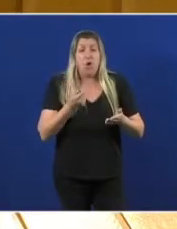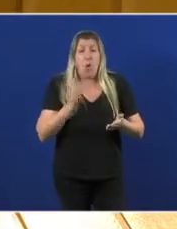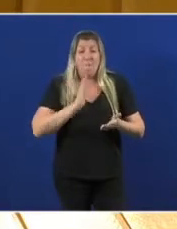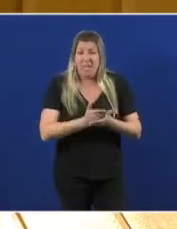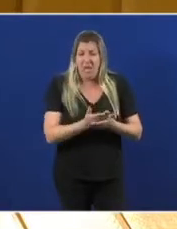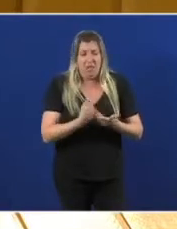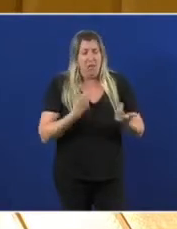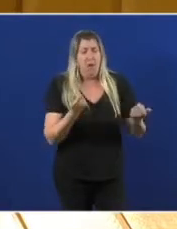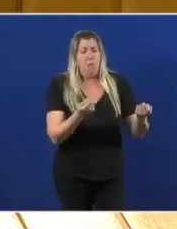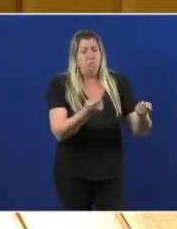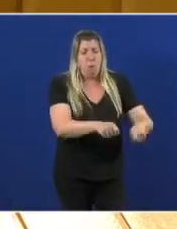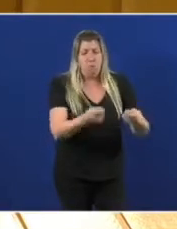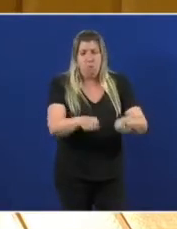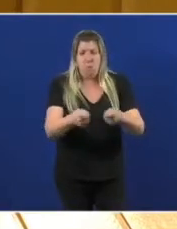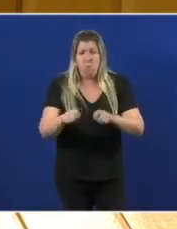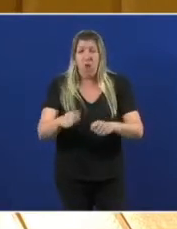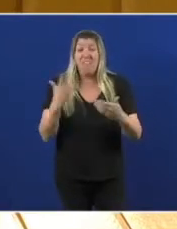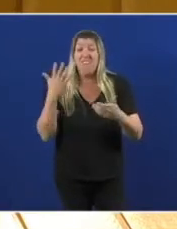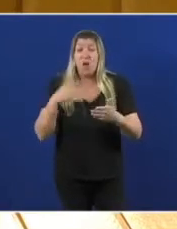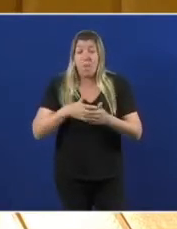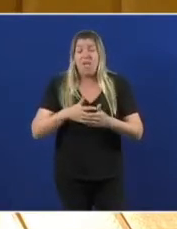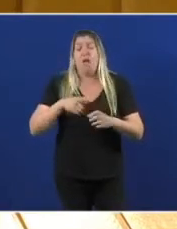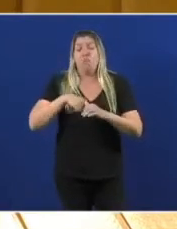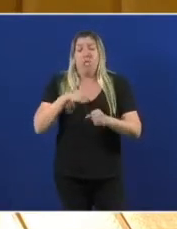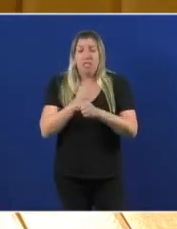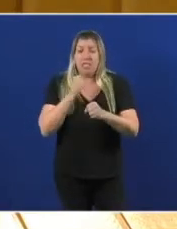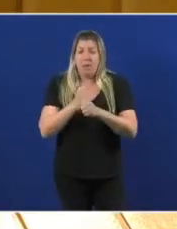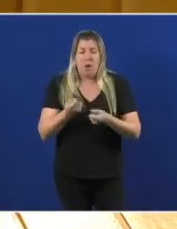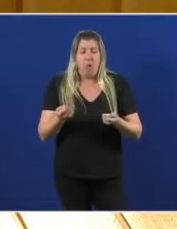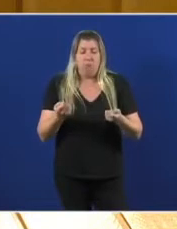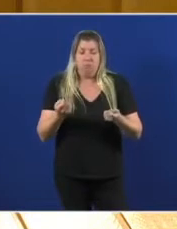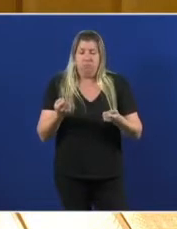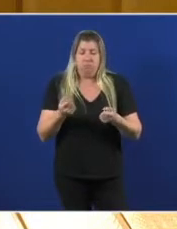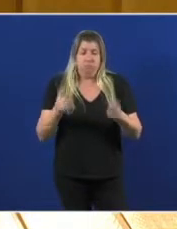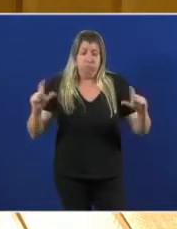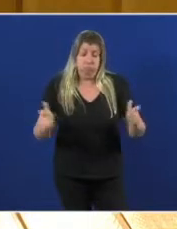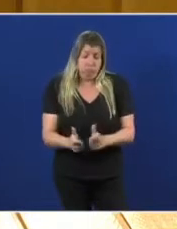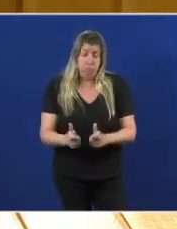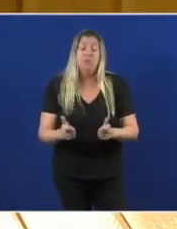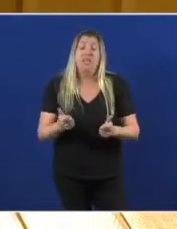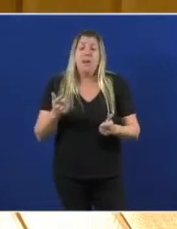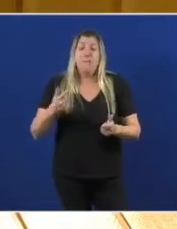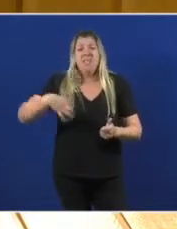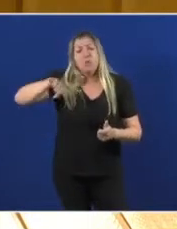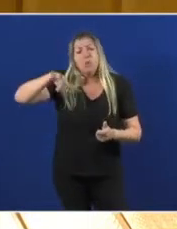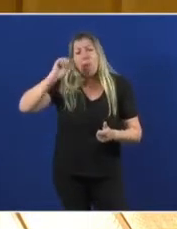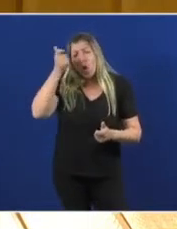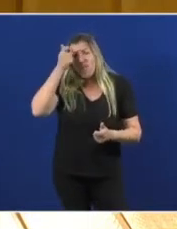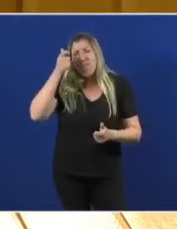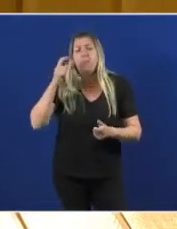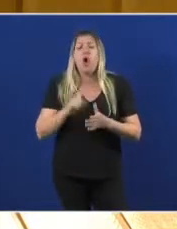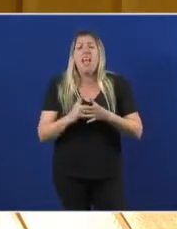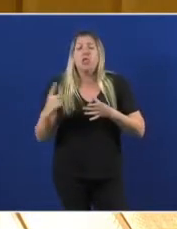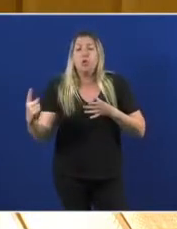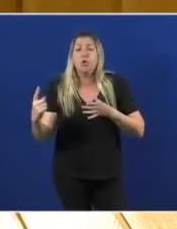Destruíronse cinco mil postos de traballo. Nace un novo fenómeno que a exclusión financeira oxe xa temos a máis de 42